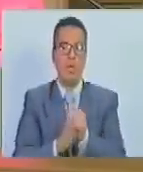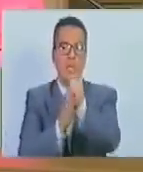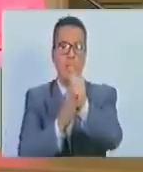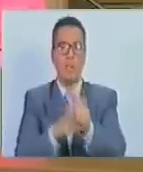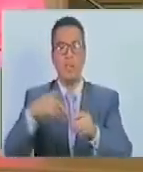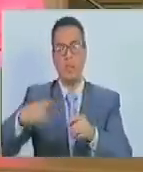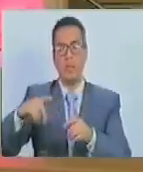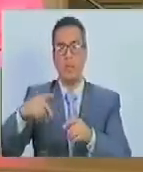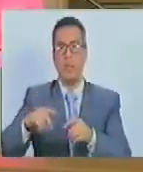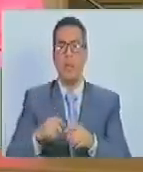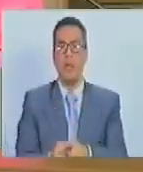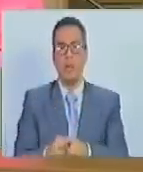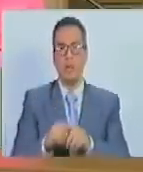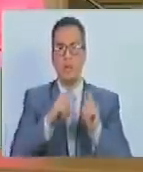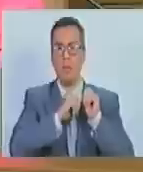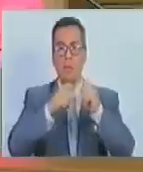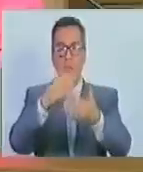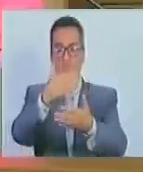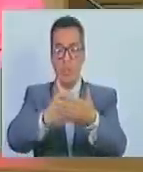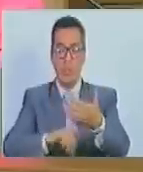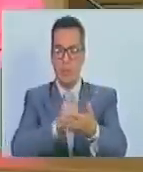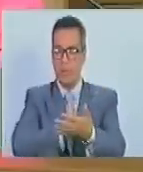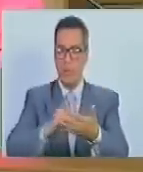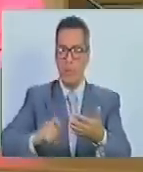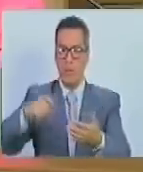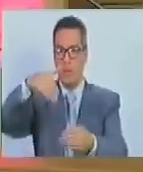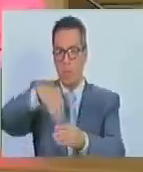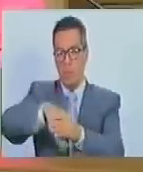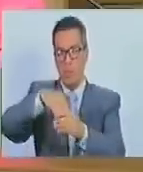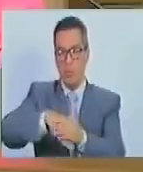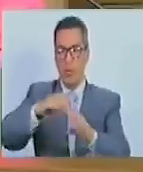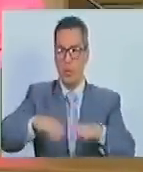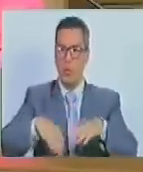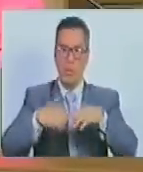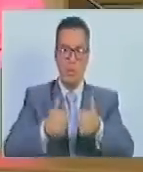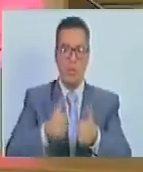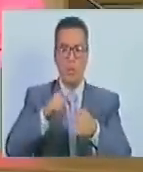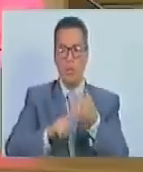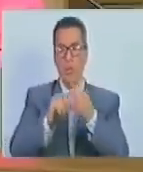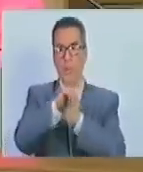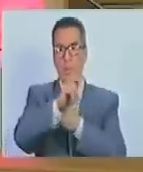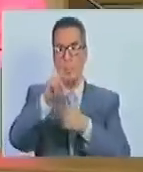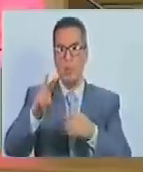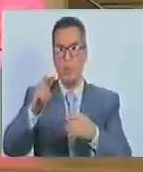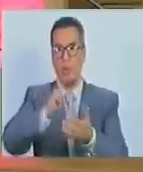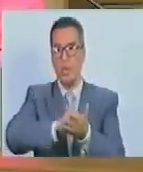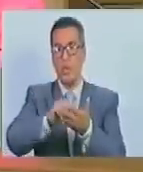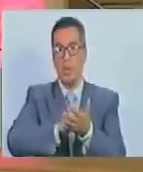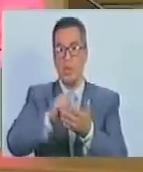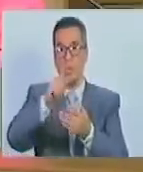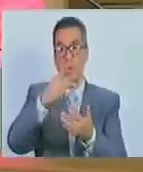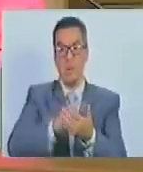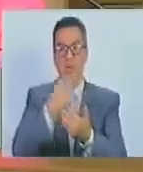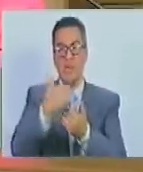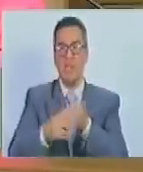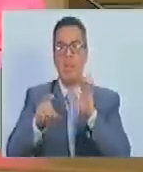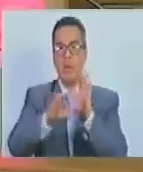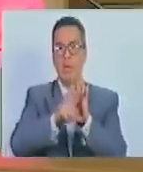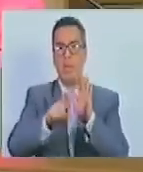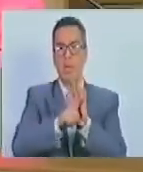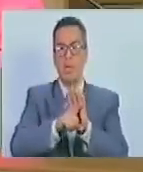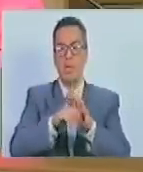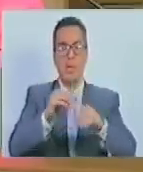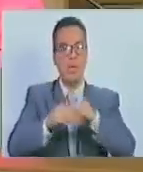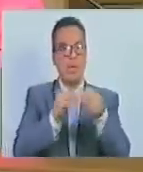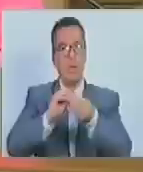Democrática, dejando constancia escrita del voto salvado por la aprobación de los 22 artículos del proyecto de ley orgánica de